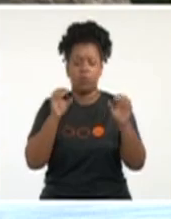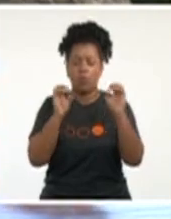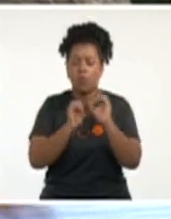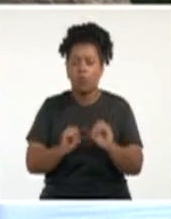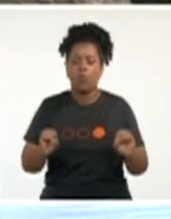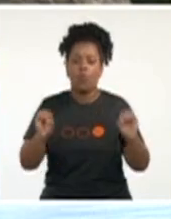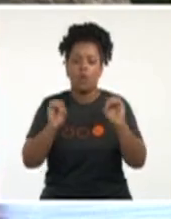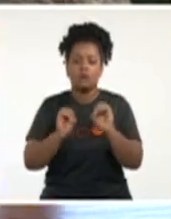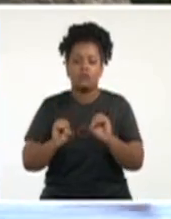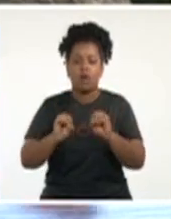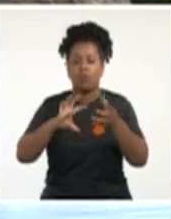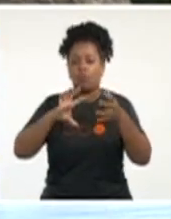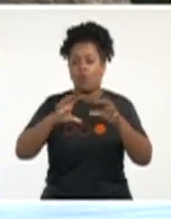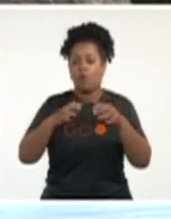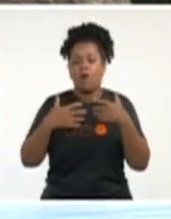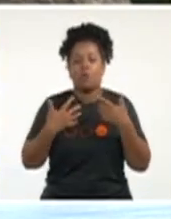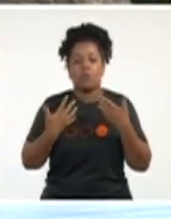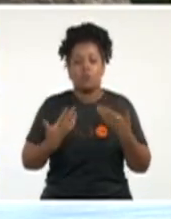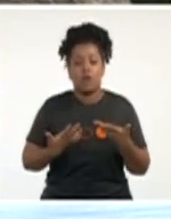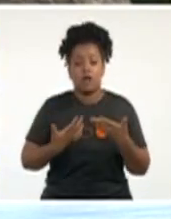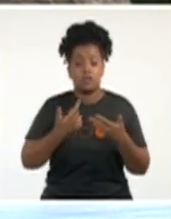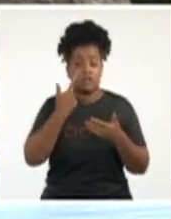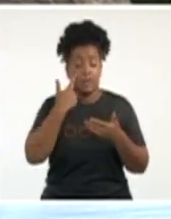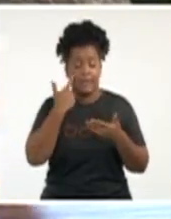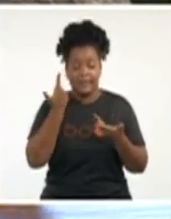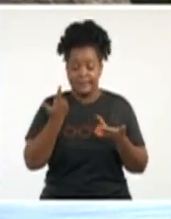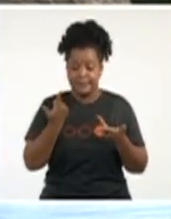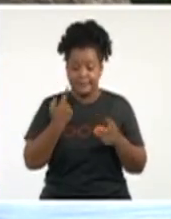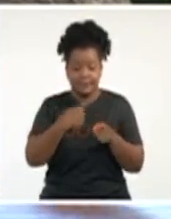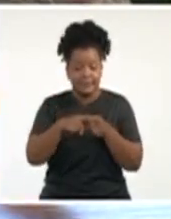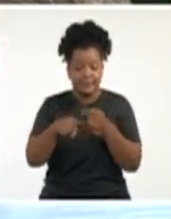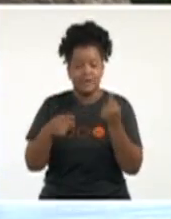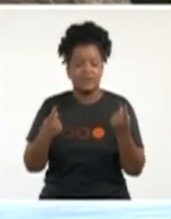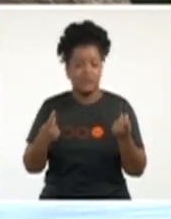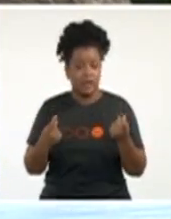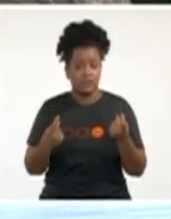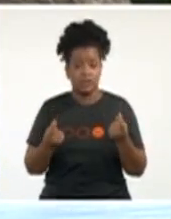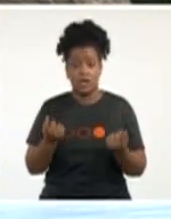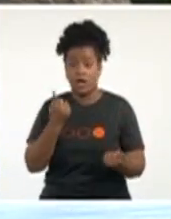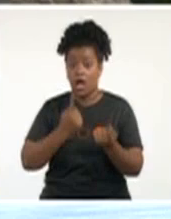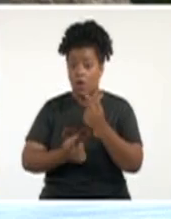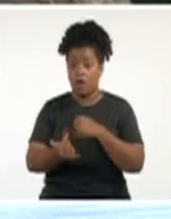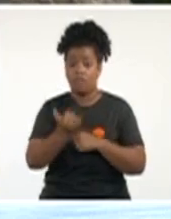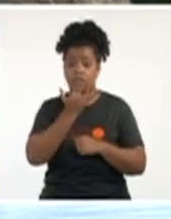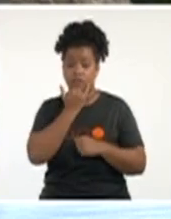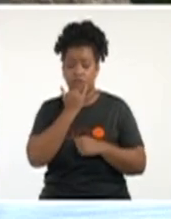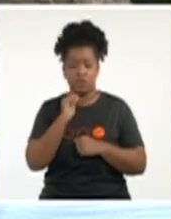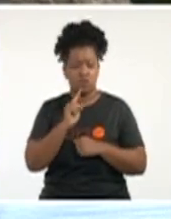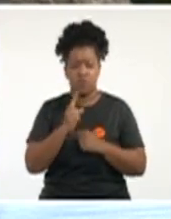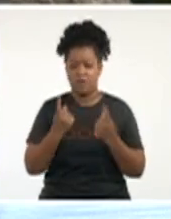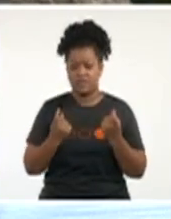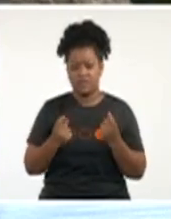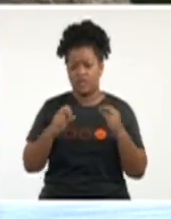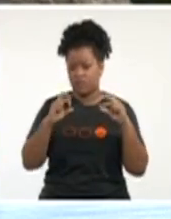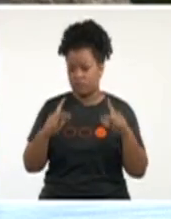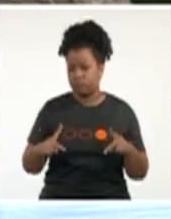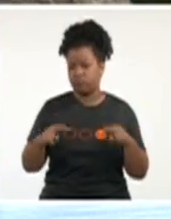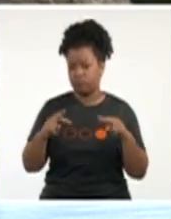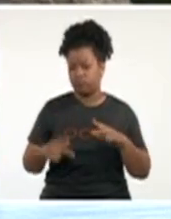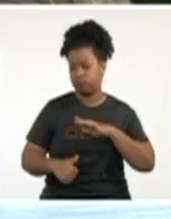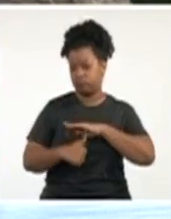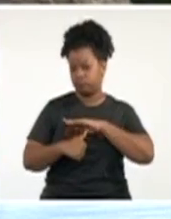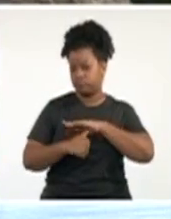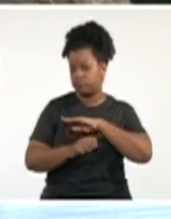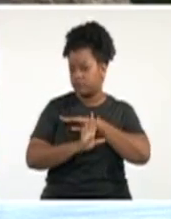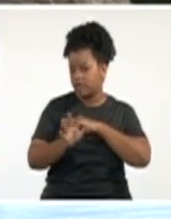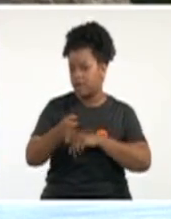teniendo en cuenta incluso los limitados recursos que tenemos, las afectaciones que no es necesario ampliar, el presidente también se refirió